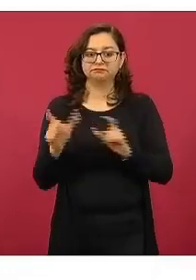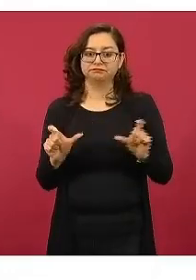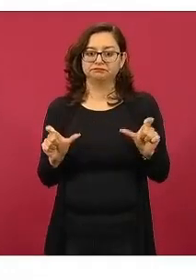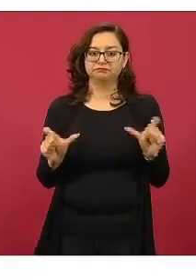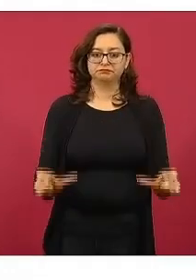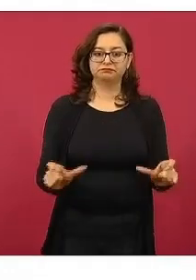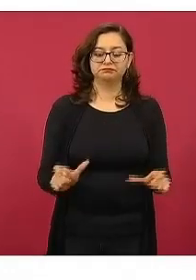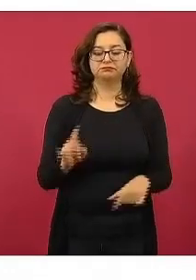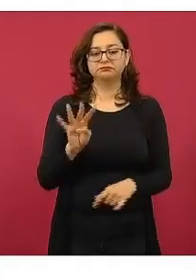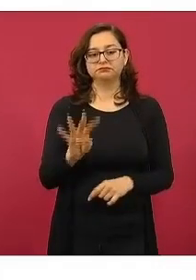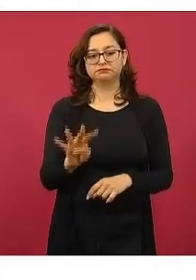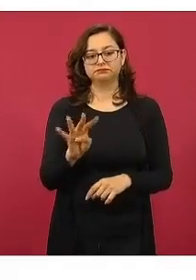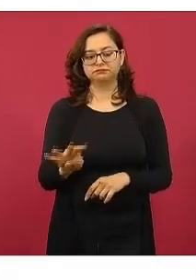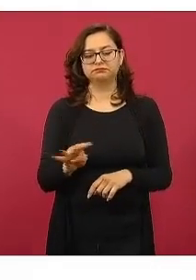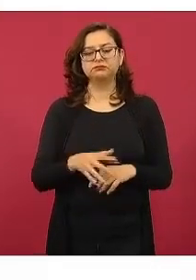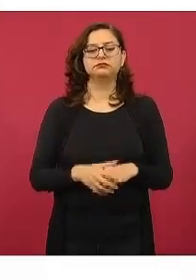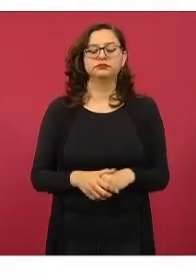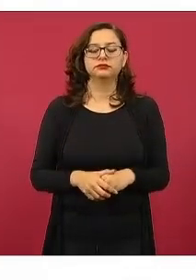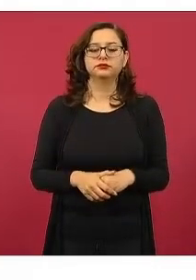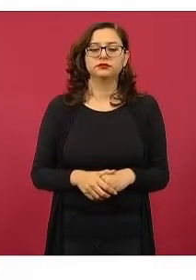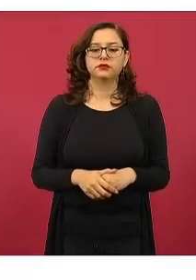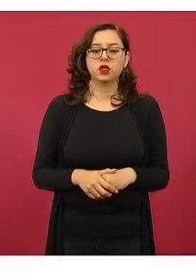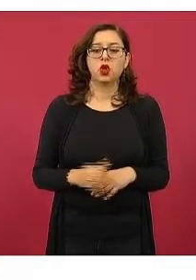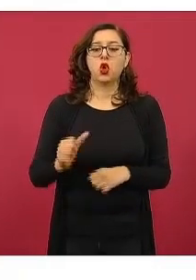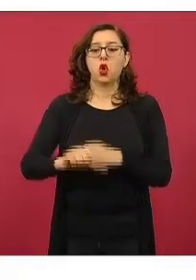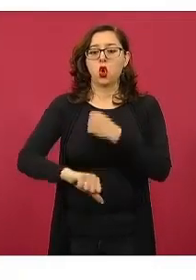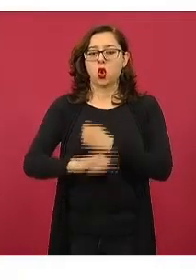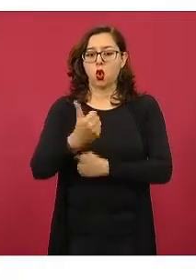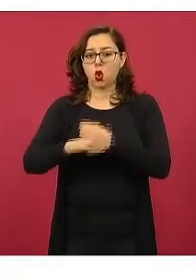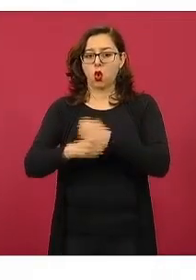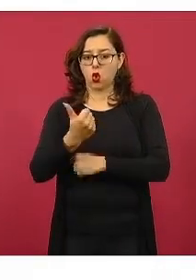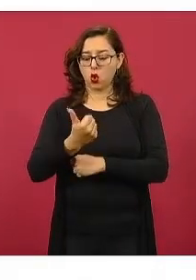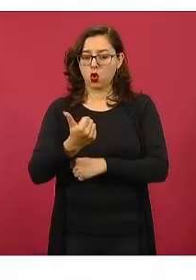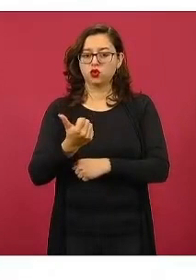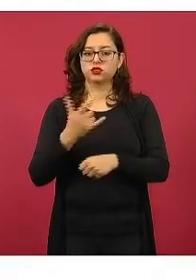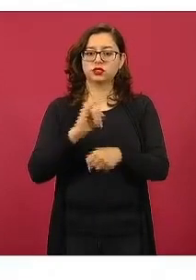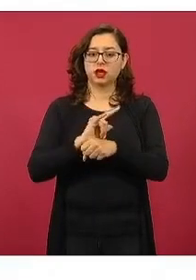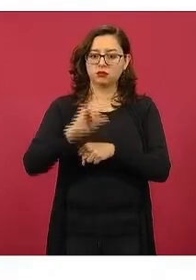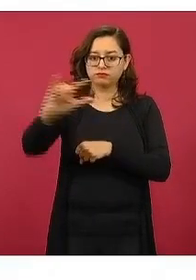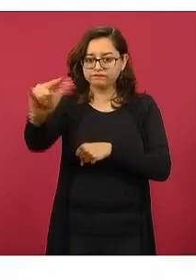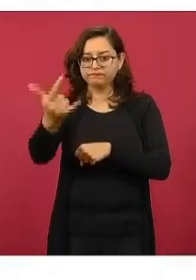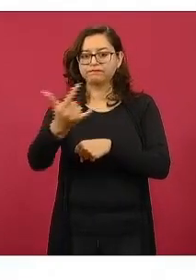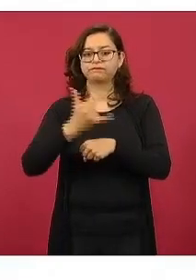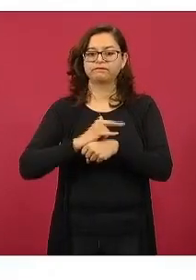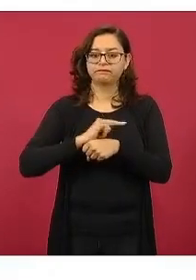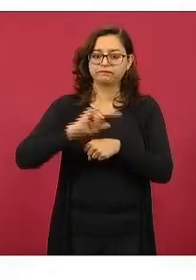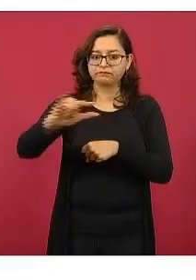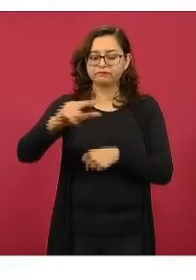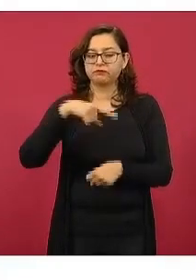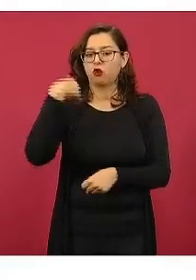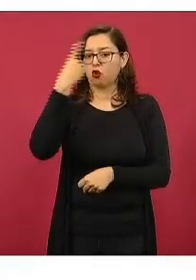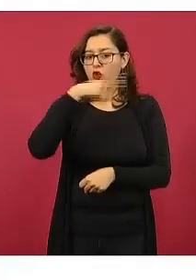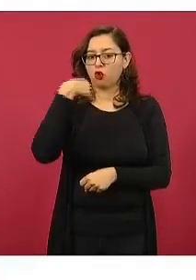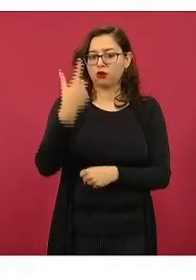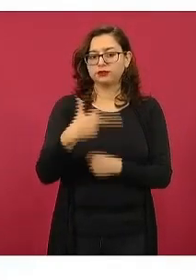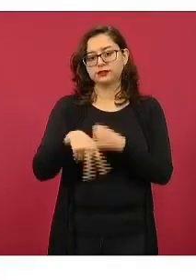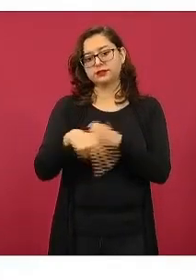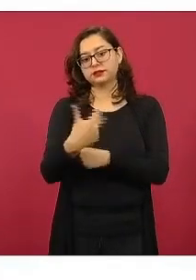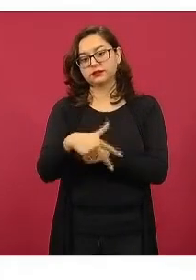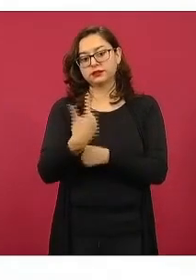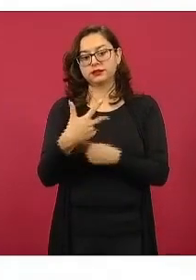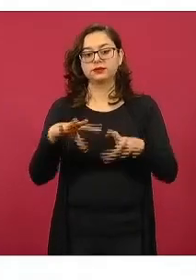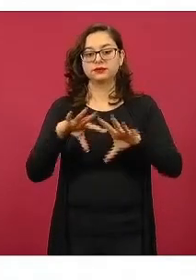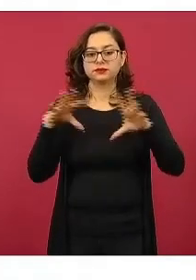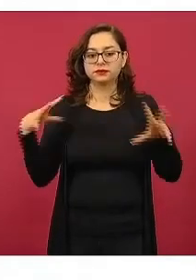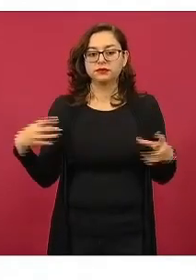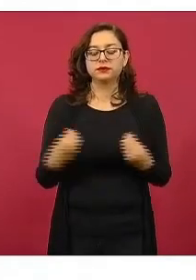movimientos terrestres, se hicieron 11 operaciones aéreas con 13 horas de vuelo, y en total